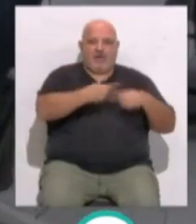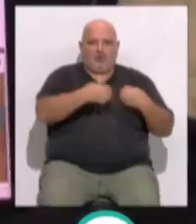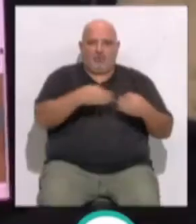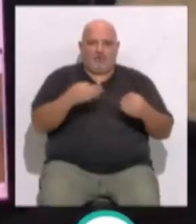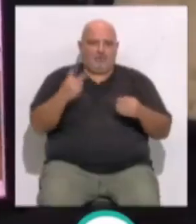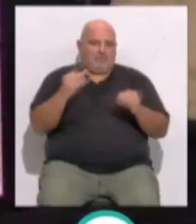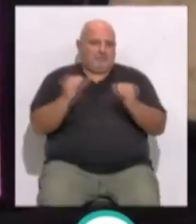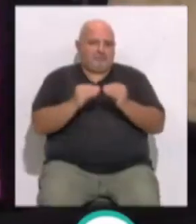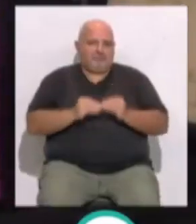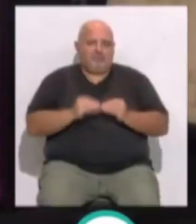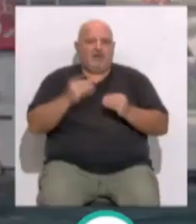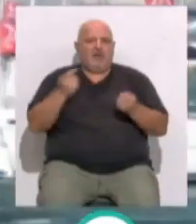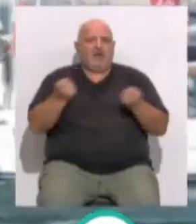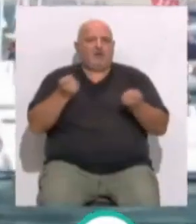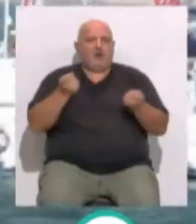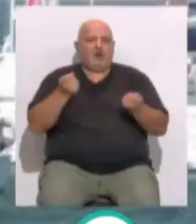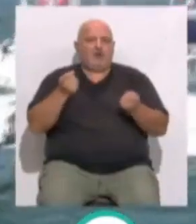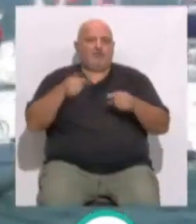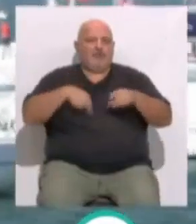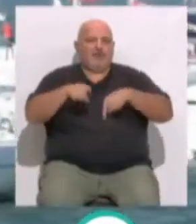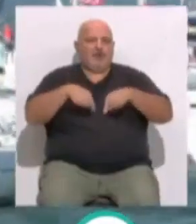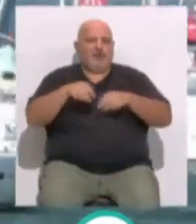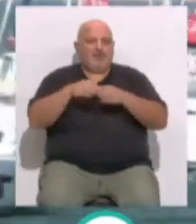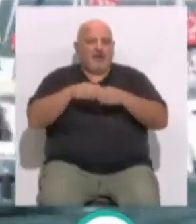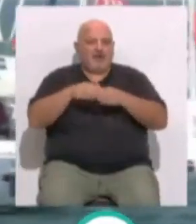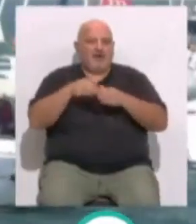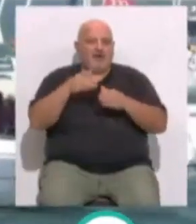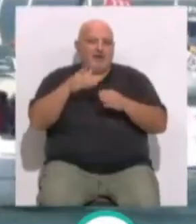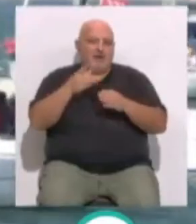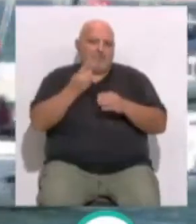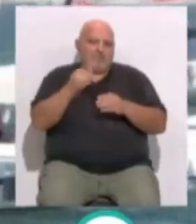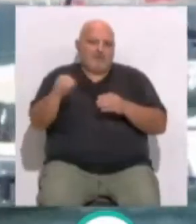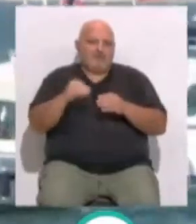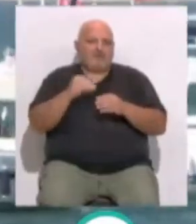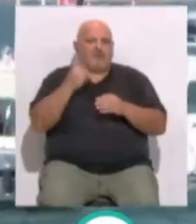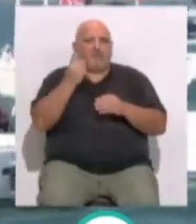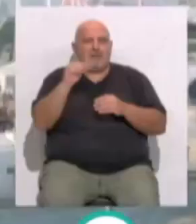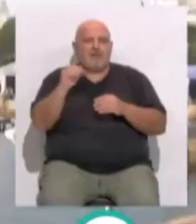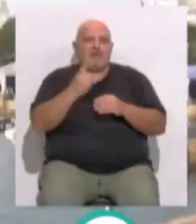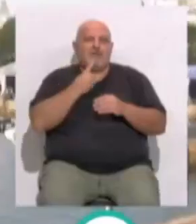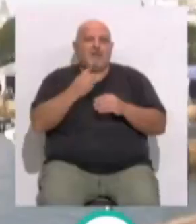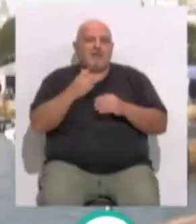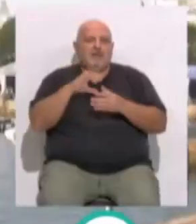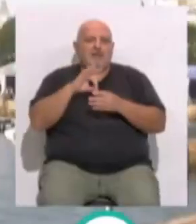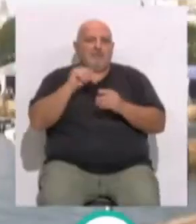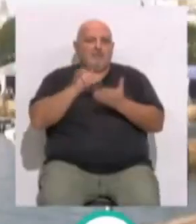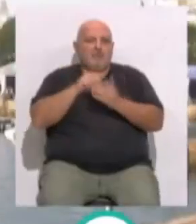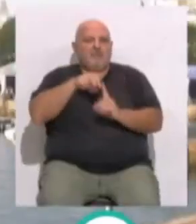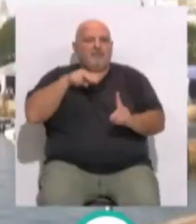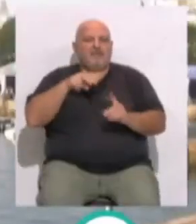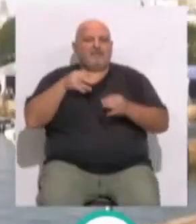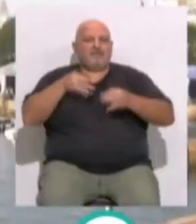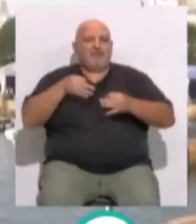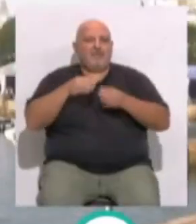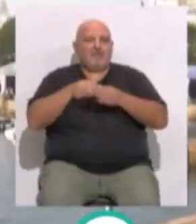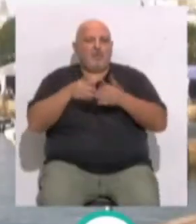siempre con el control de Cádiz Tráfico... ...y previendo un pico de complejidad. El punto crítico para nosotros desde el punto de vista de la seguridad marítima...